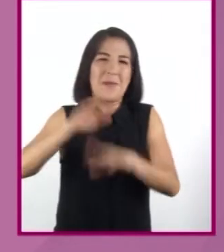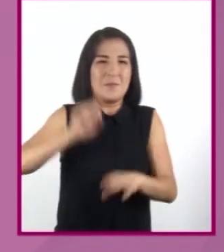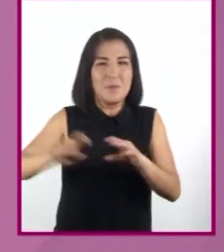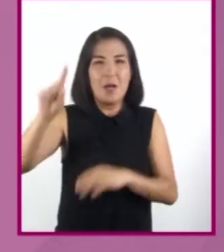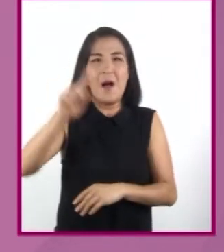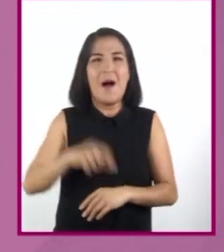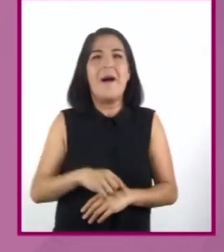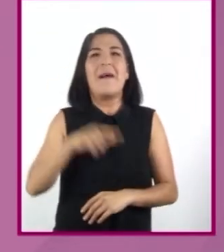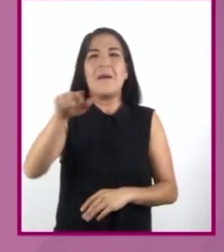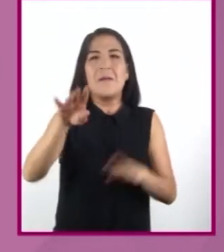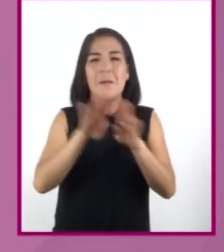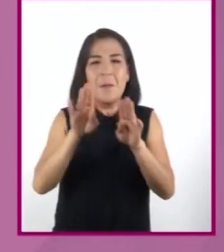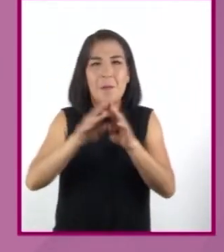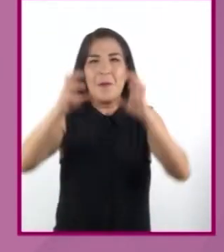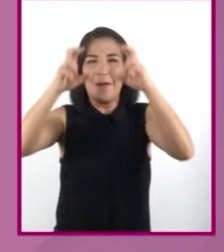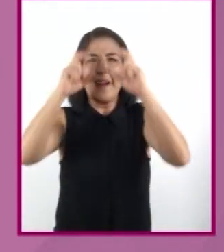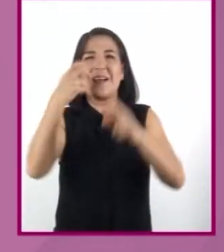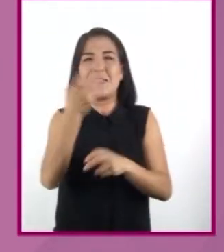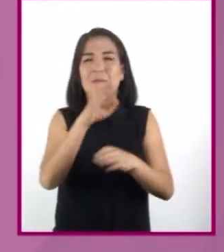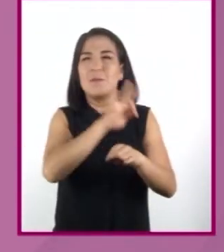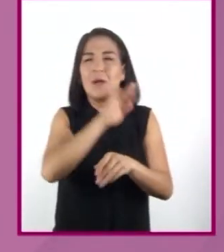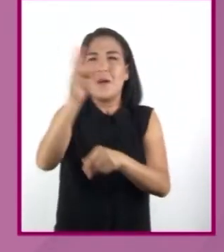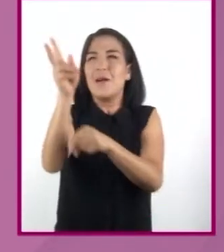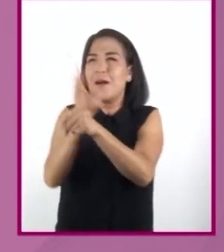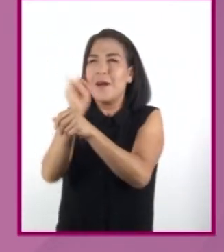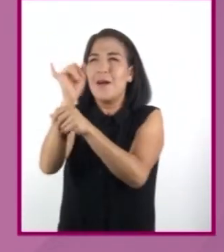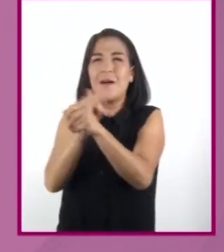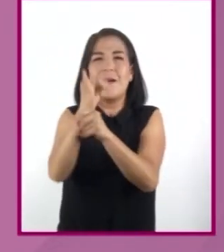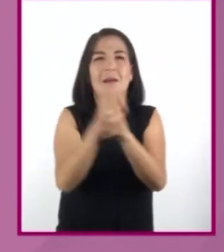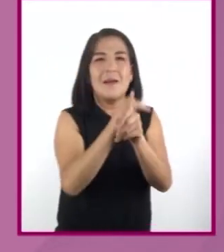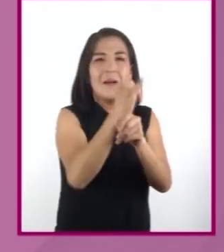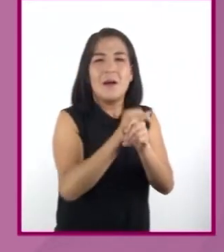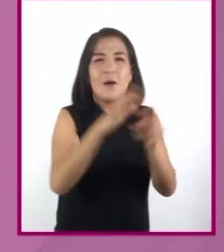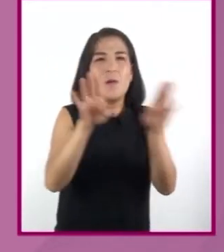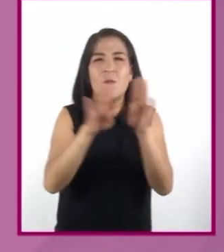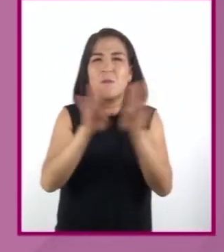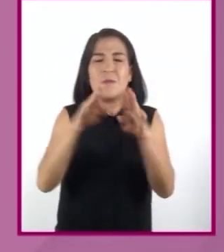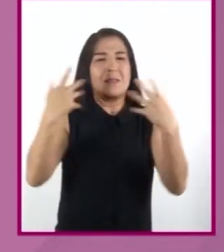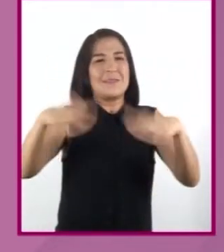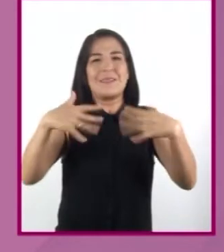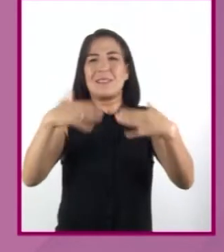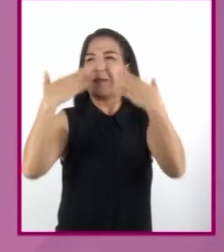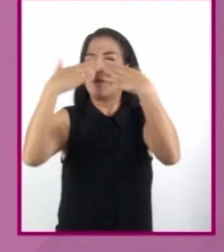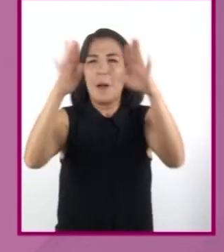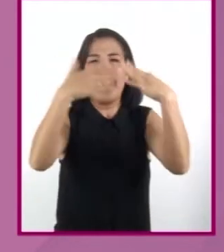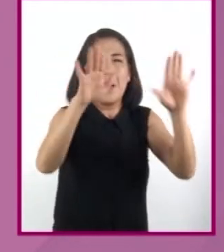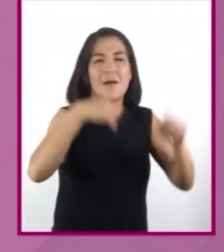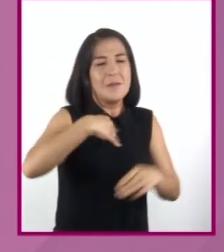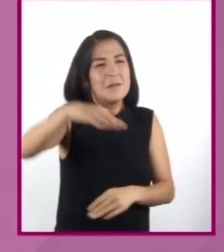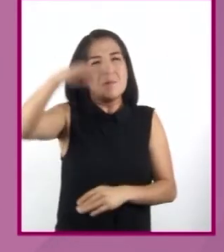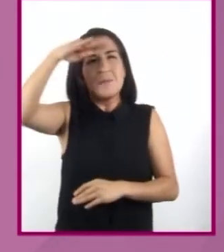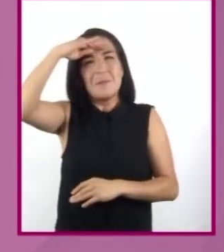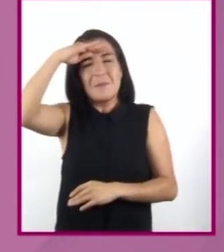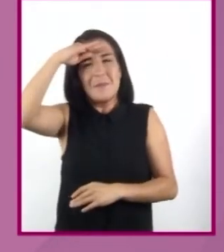capacidades que pensaríamos